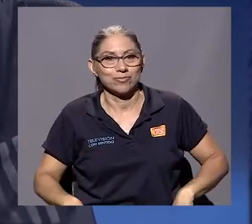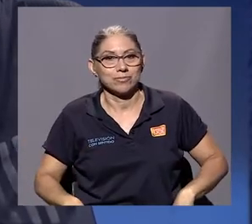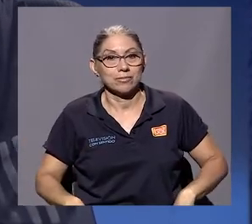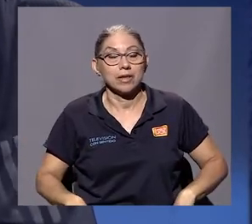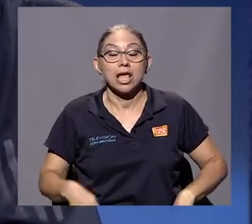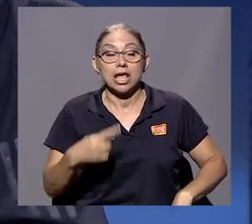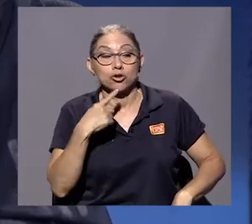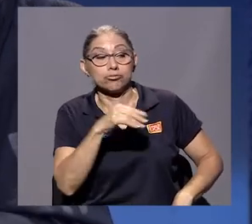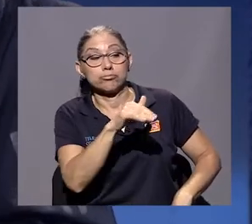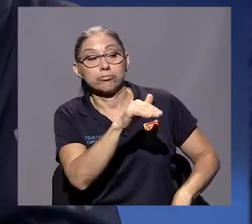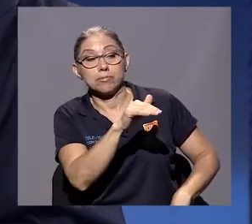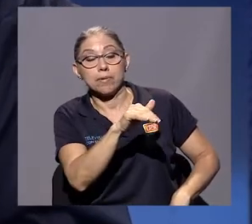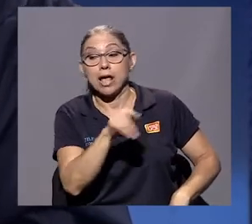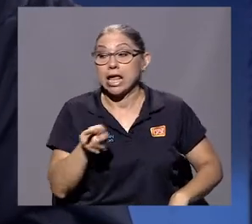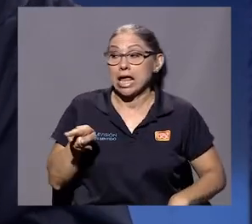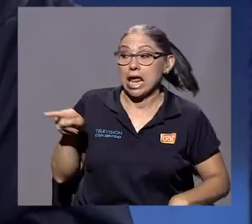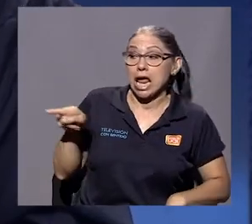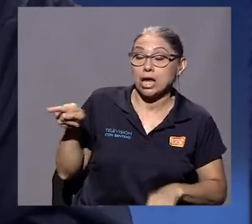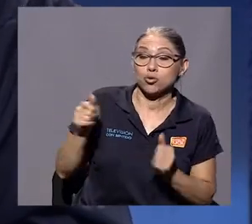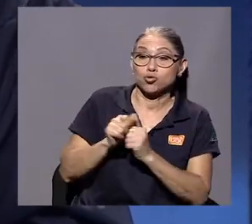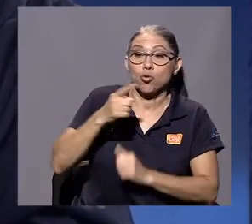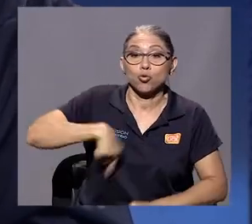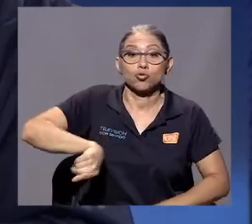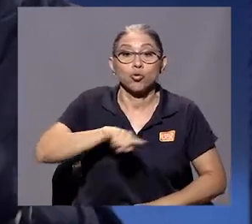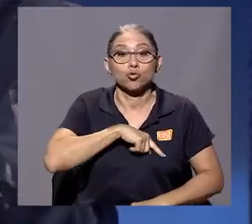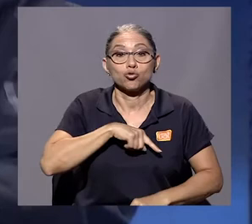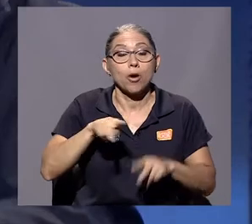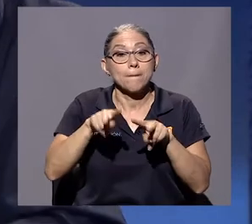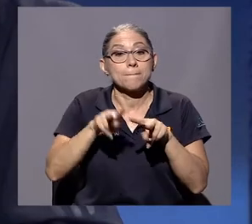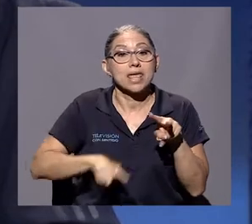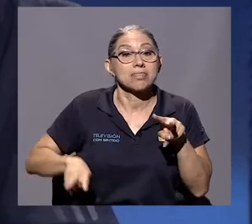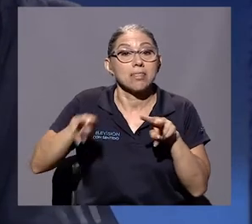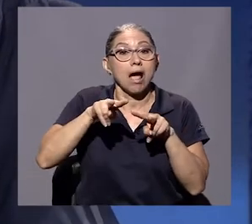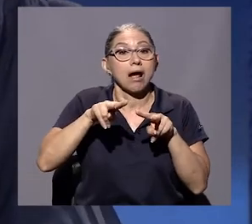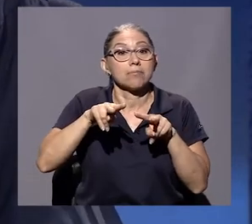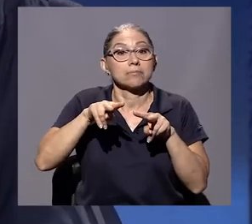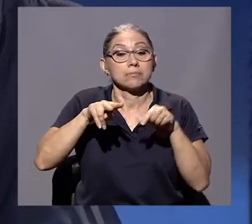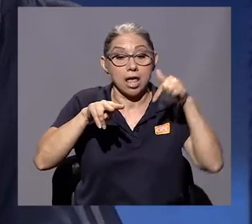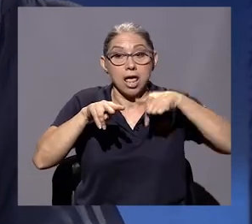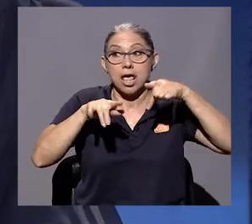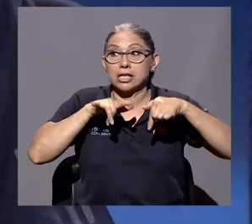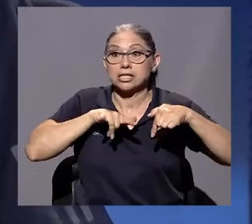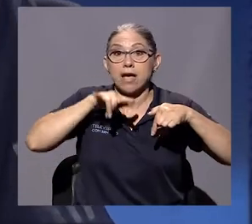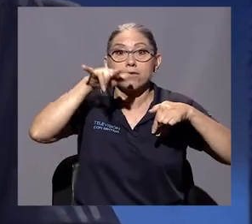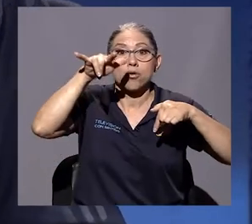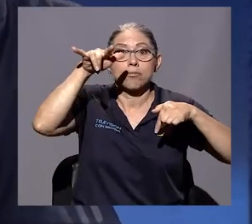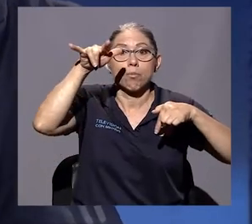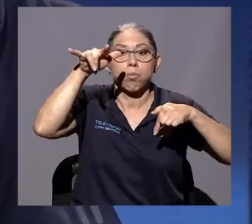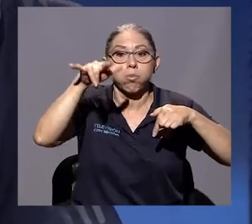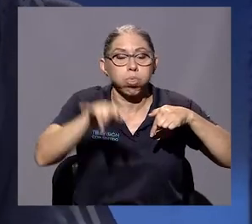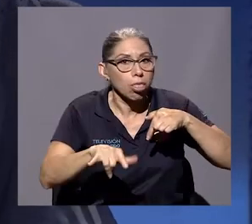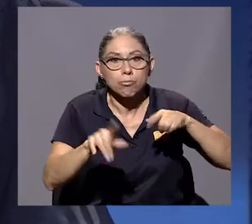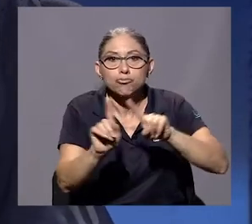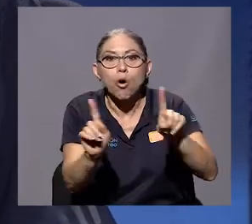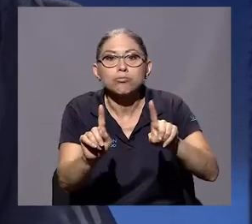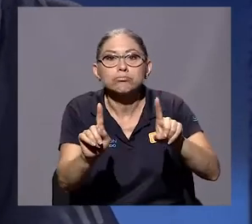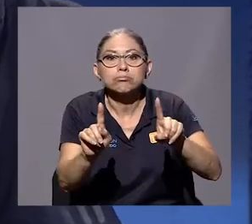entonces le dice, la ventaja es que este avión no se va a caer, aquí nadie va a poner una bomba,